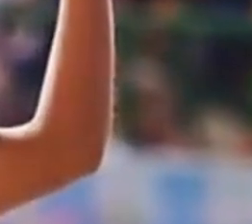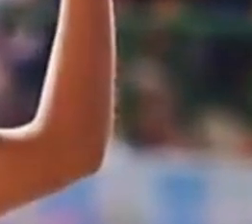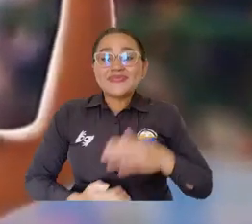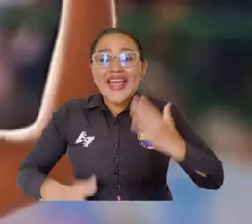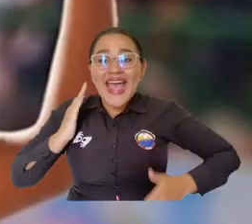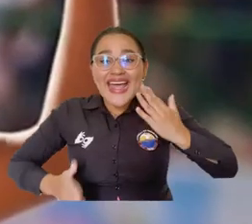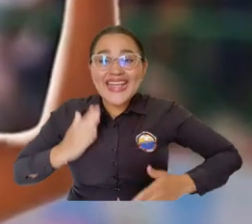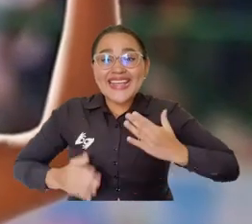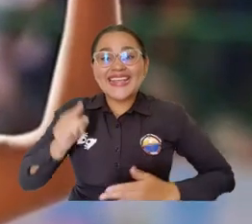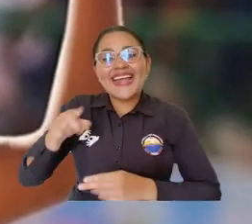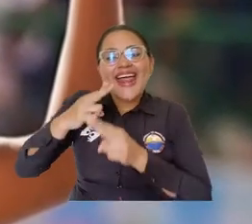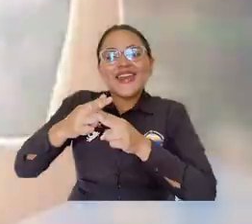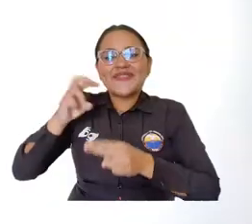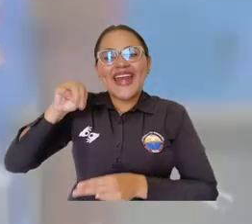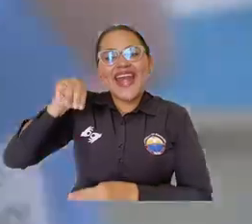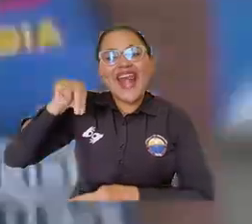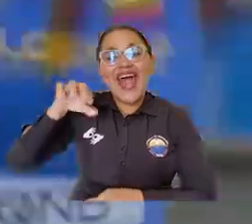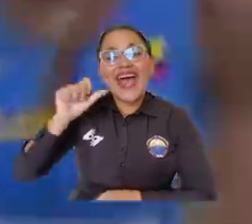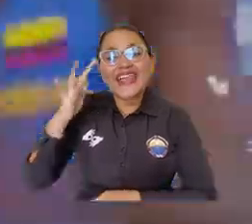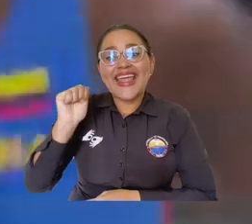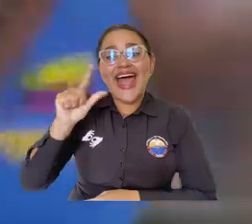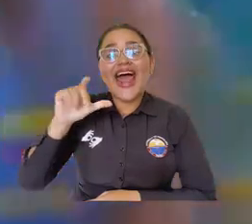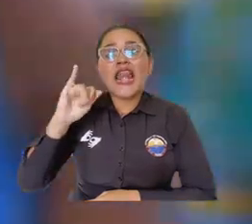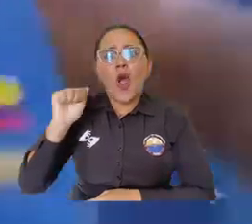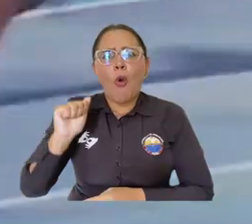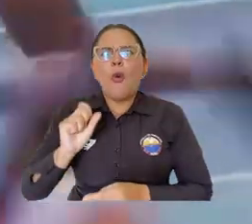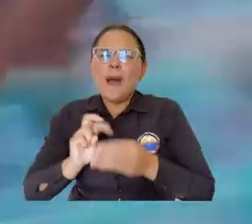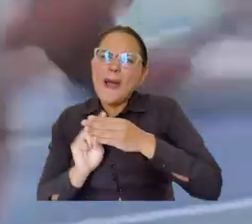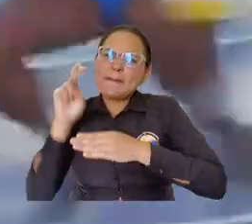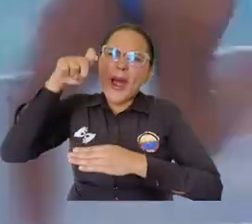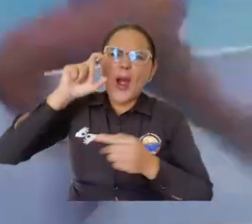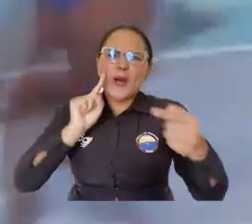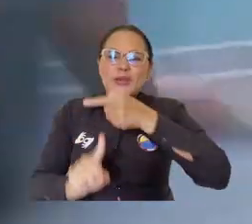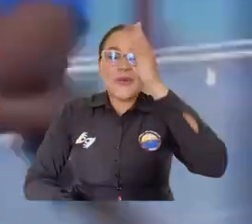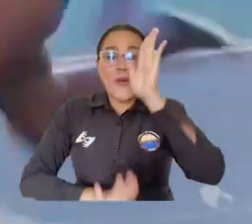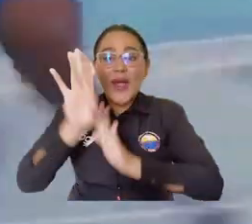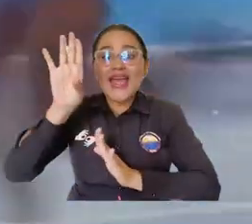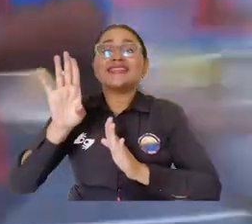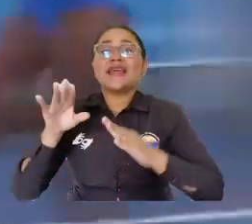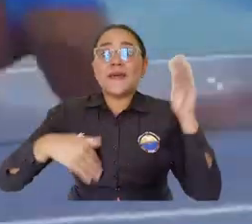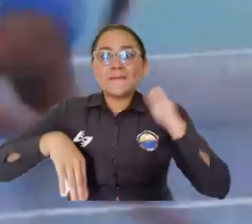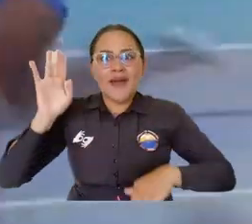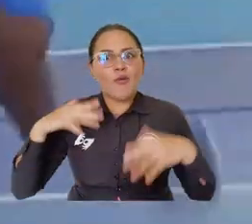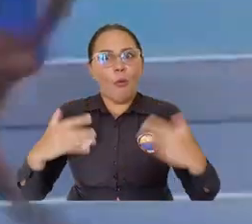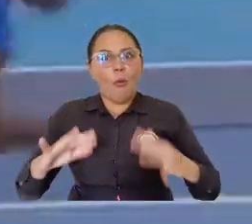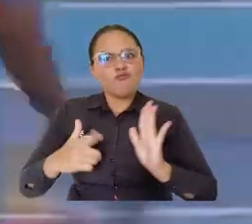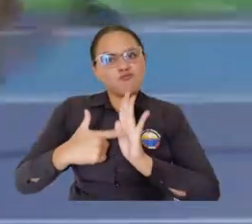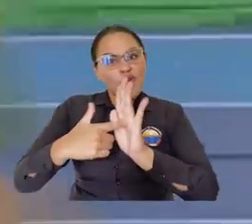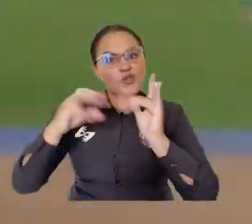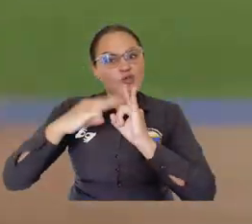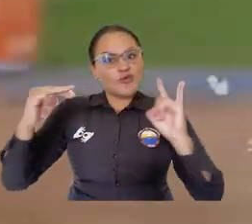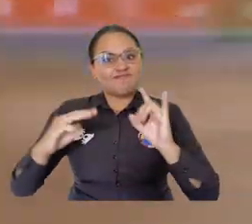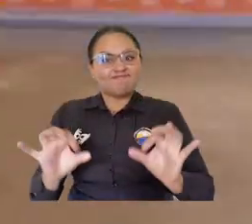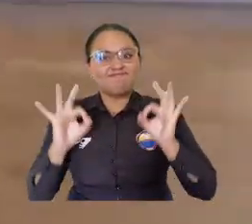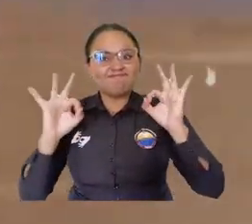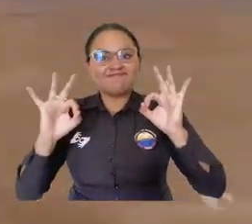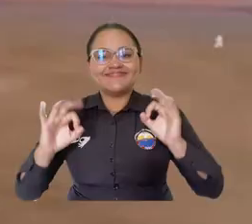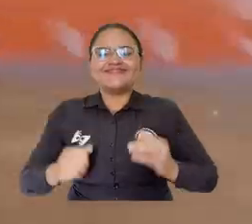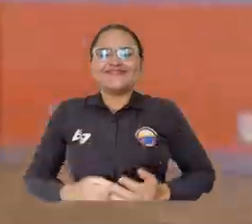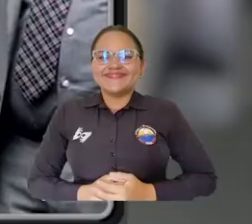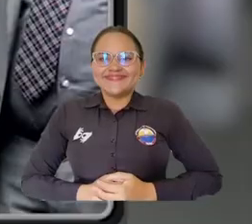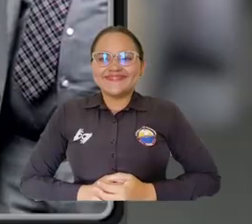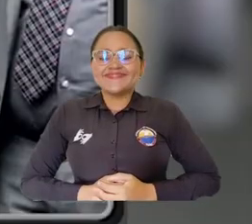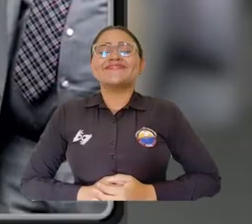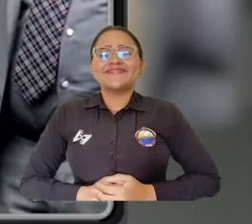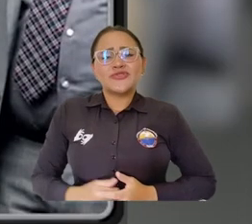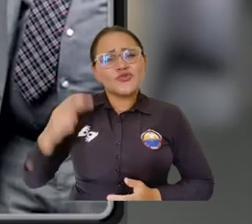La atleta Natalia Linares sigue dando saltos más largos hacia el éxito y dejando en alto el nombre de la Universidad del Magdalena.